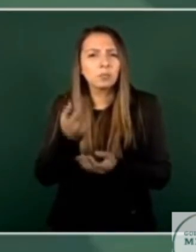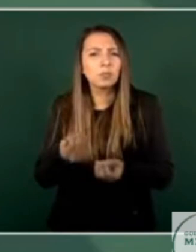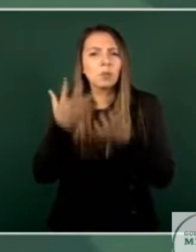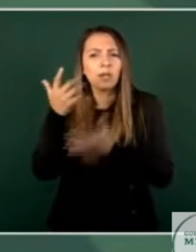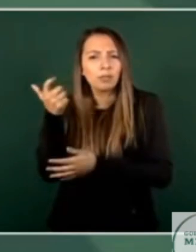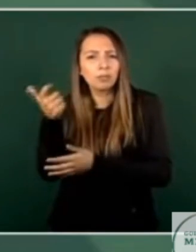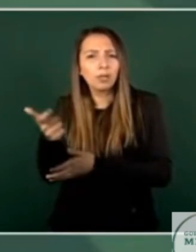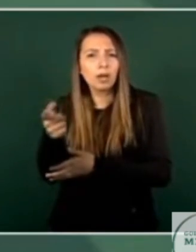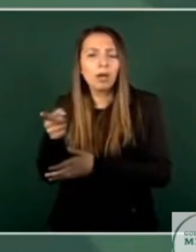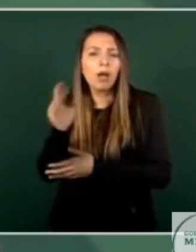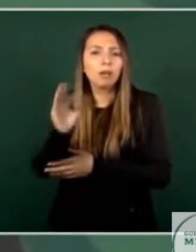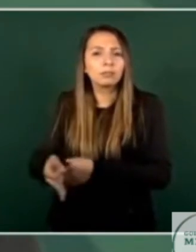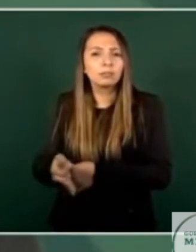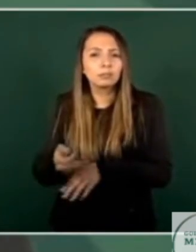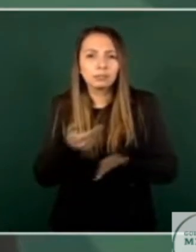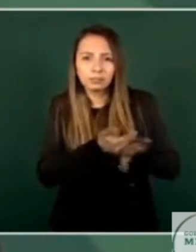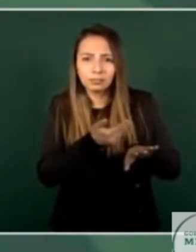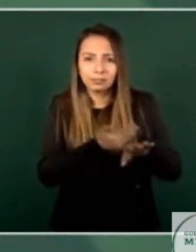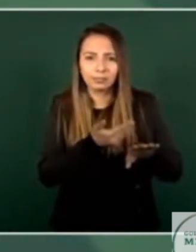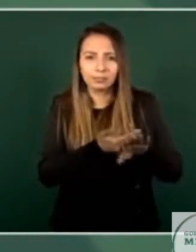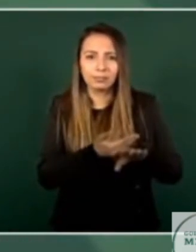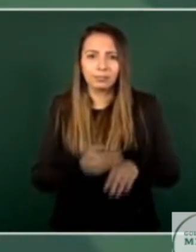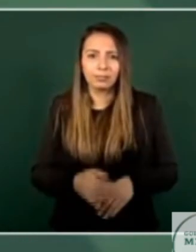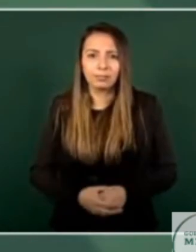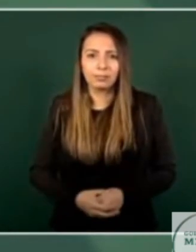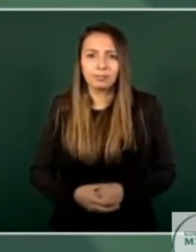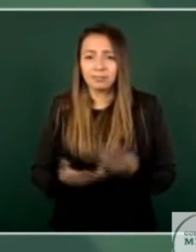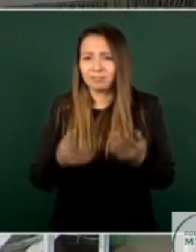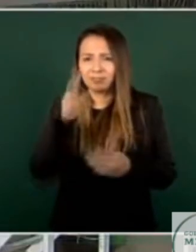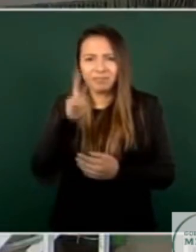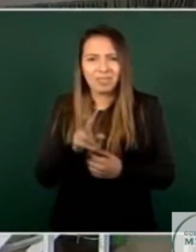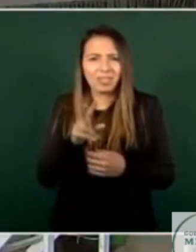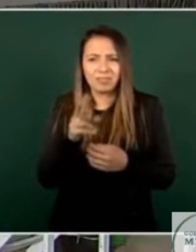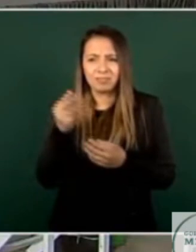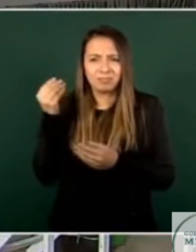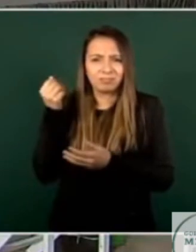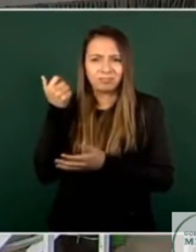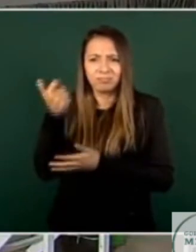porque obtienen muchísimo dinero